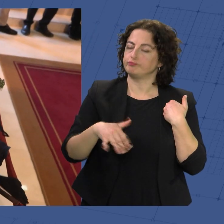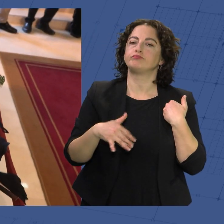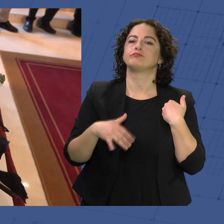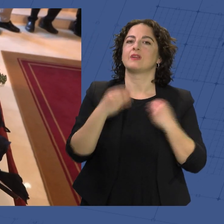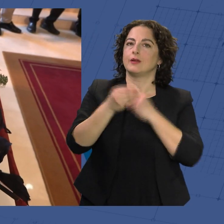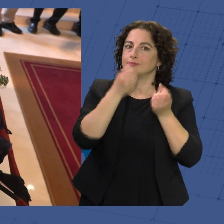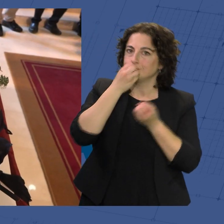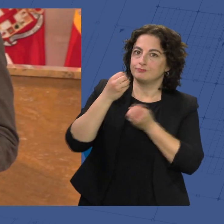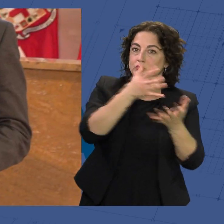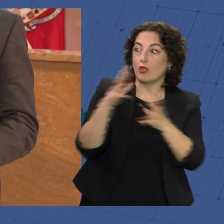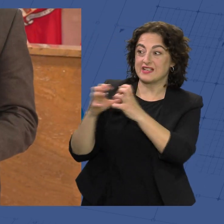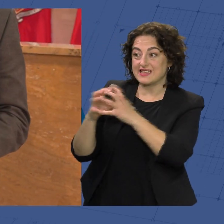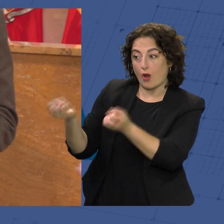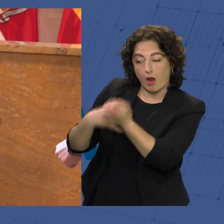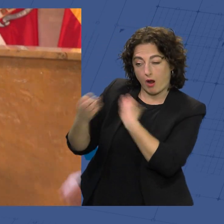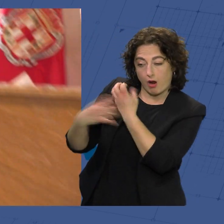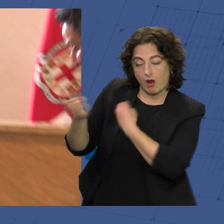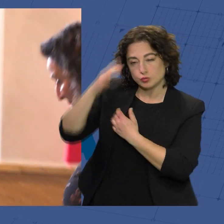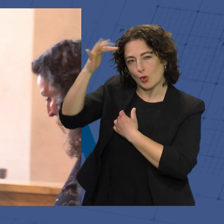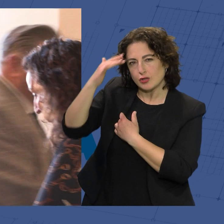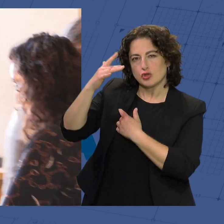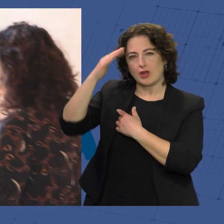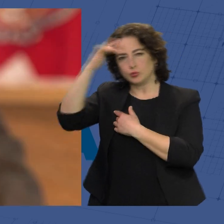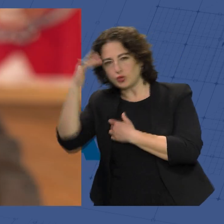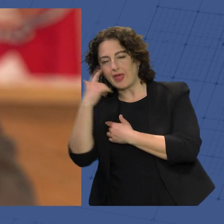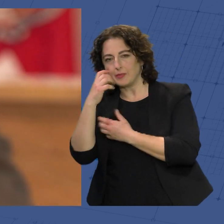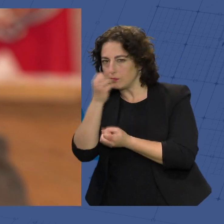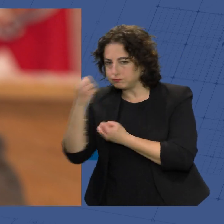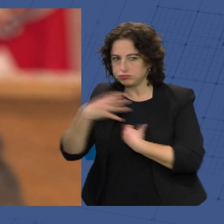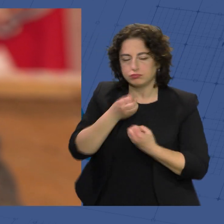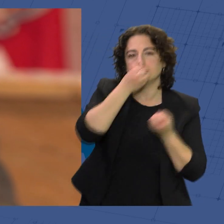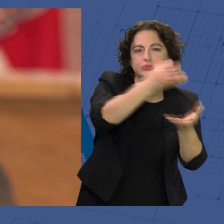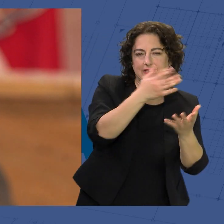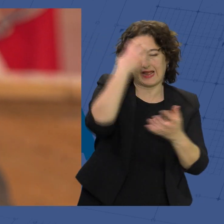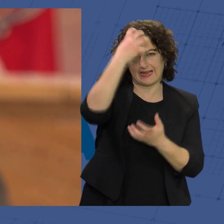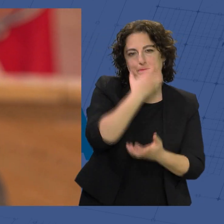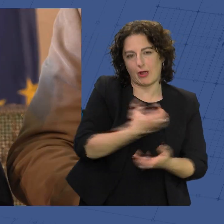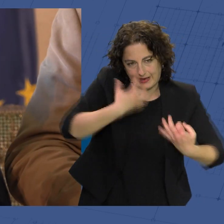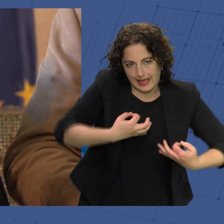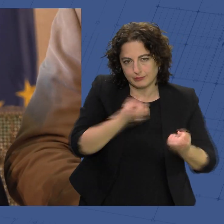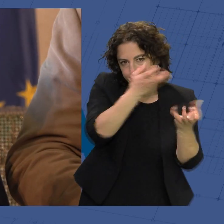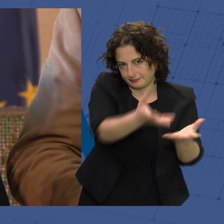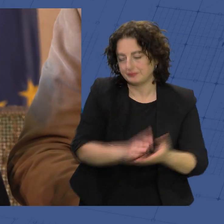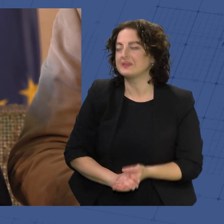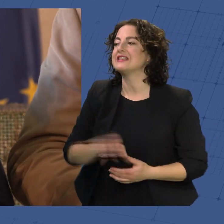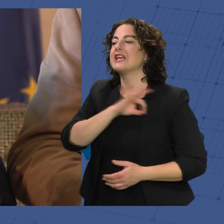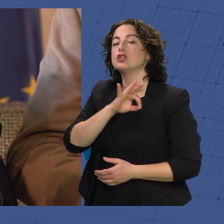hacer llegar todos los deseos, sueños e ilusiones de Almería a Melchor, Gaspar y Baltasar. Por favor, señores emisarios, digan a sus